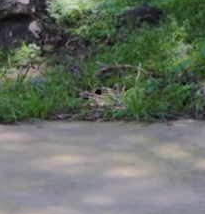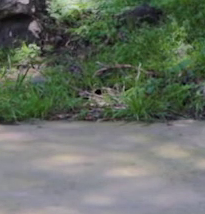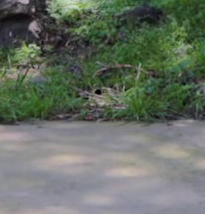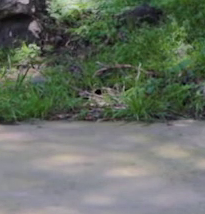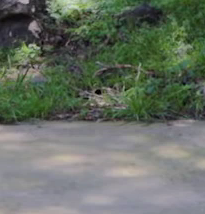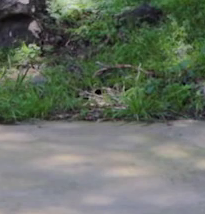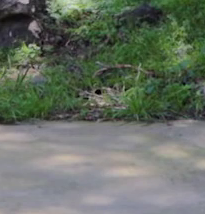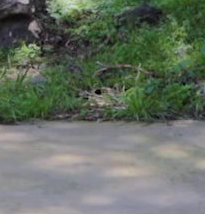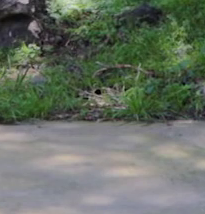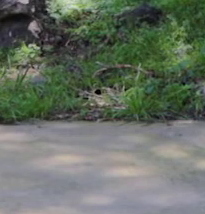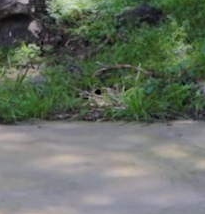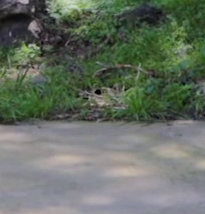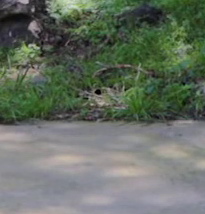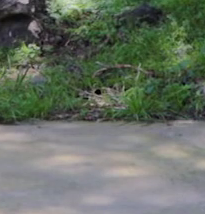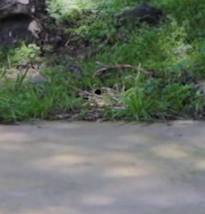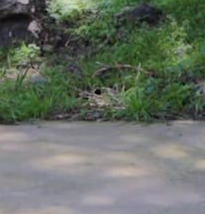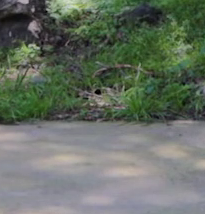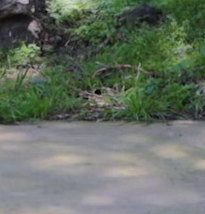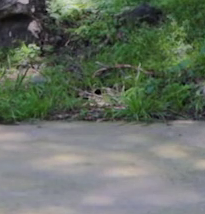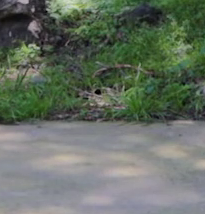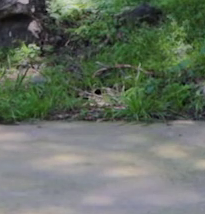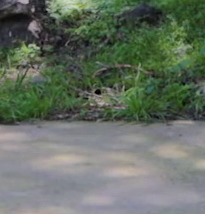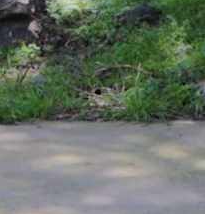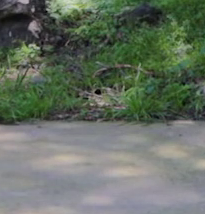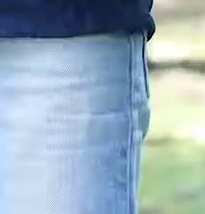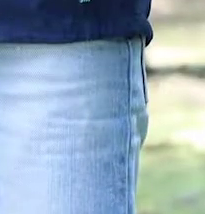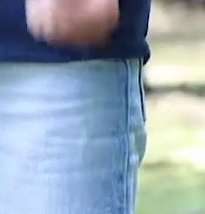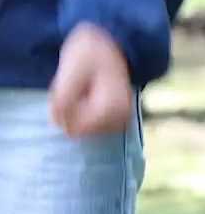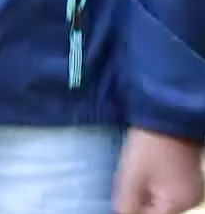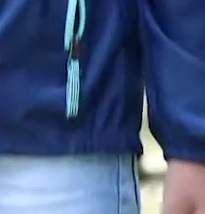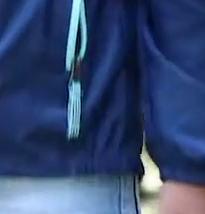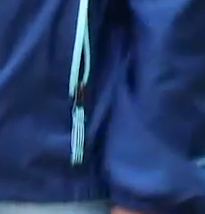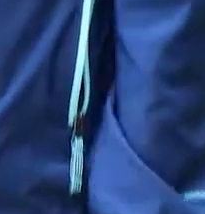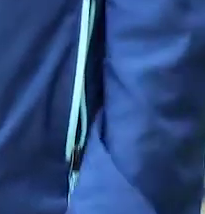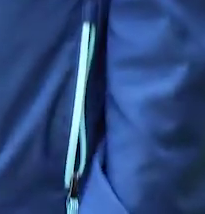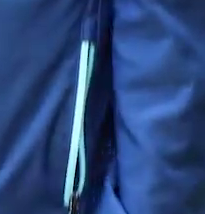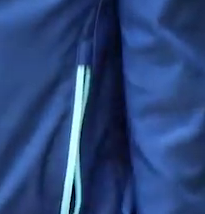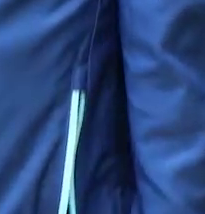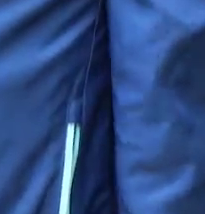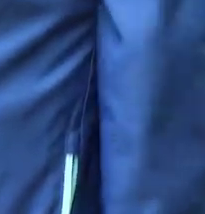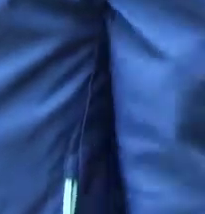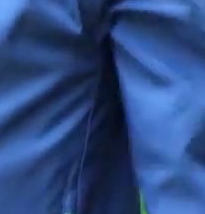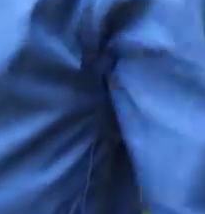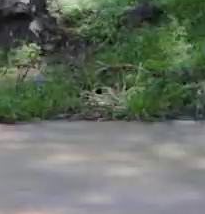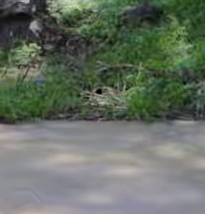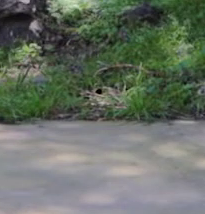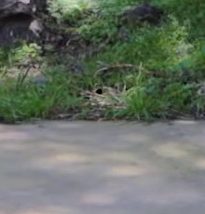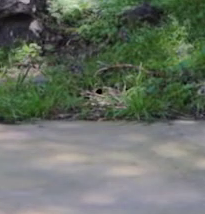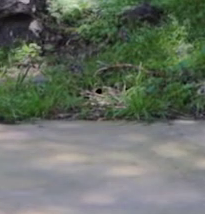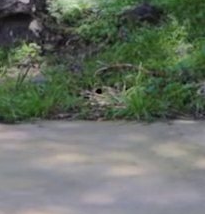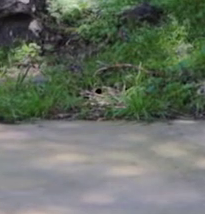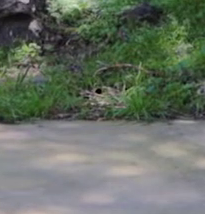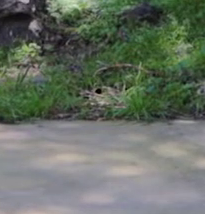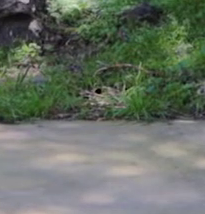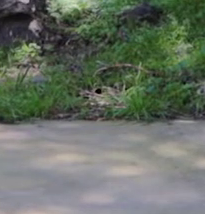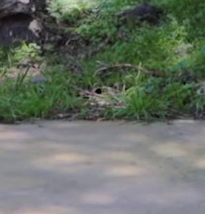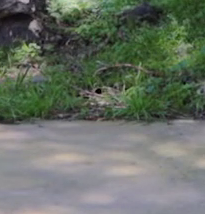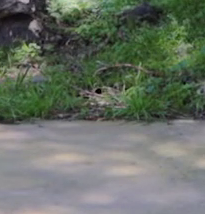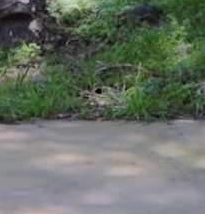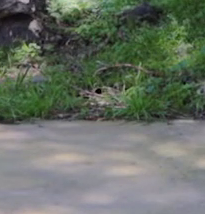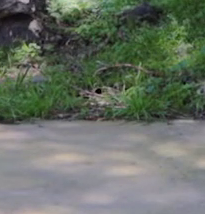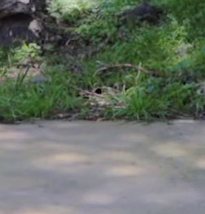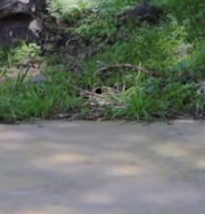vea. Otra más. Bien, descansamos. Agitamos nuestros brazos. Para descansar,